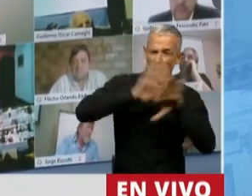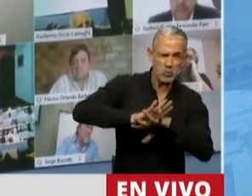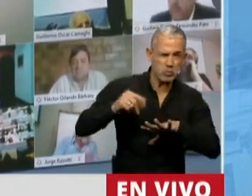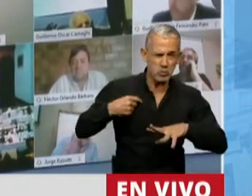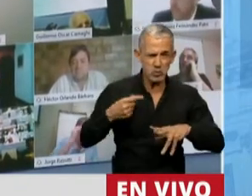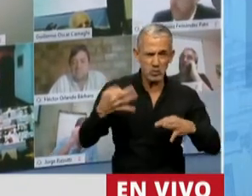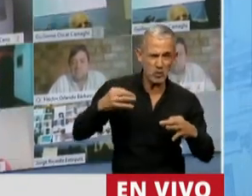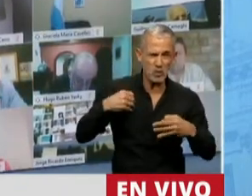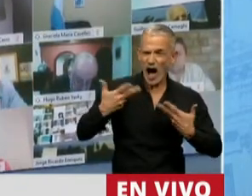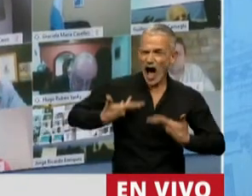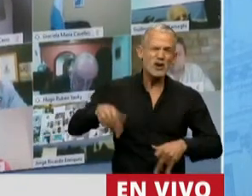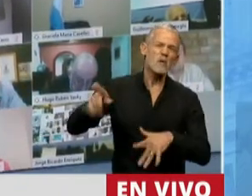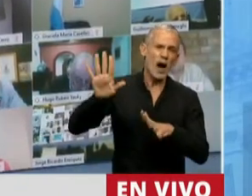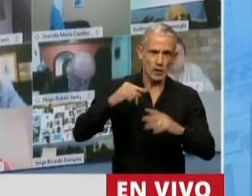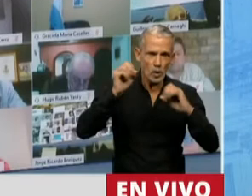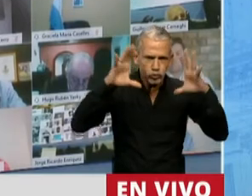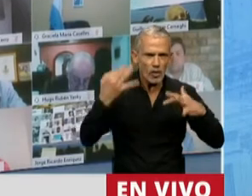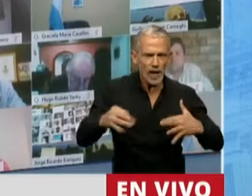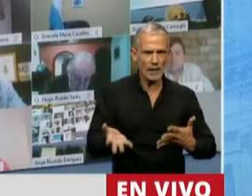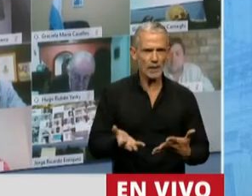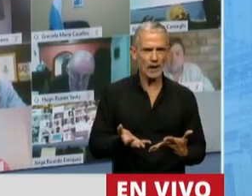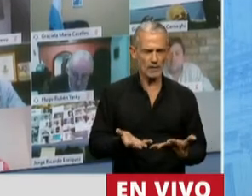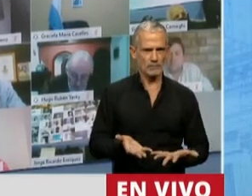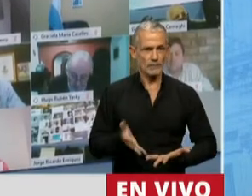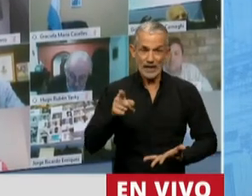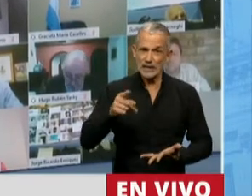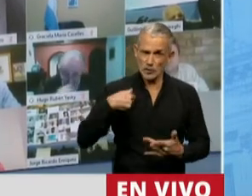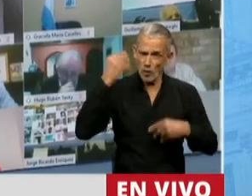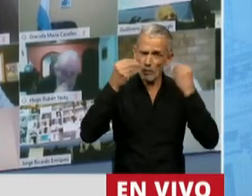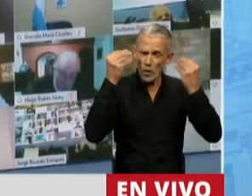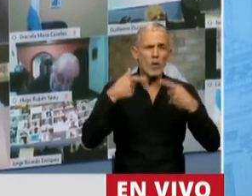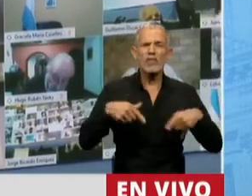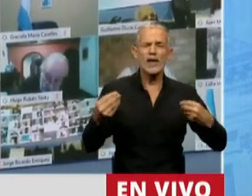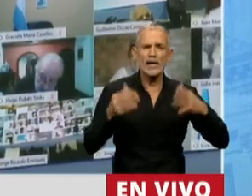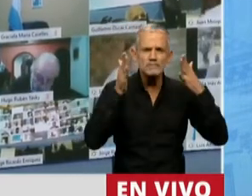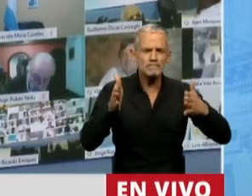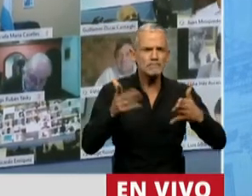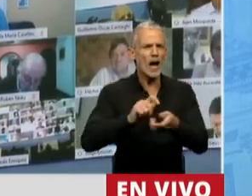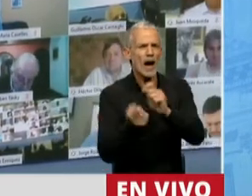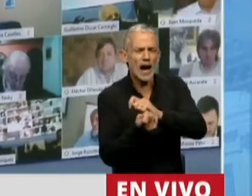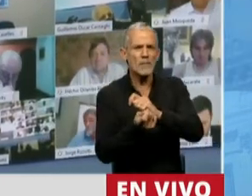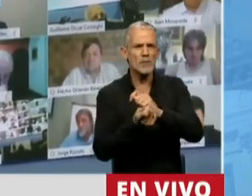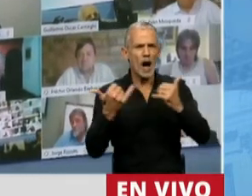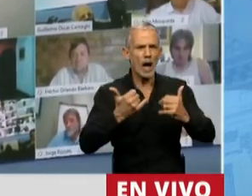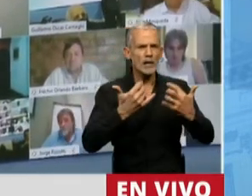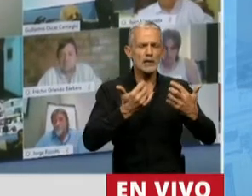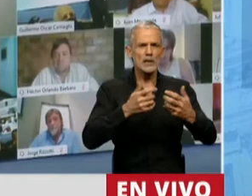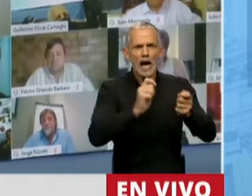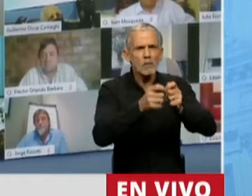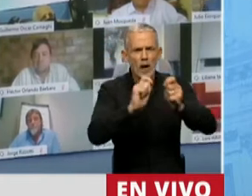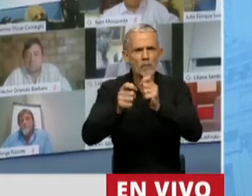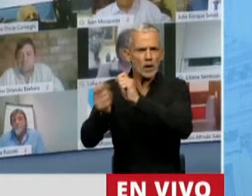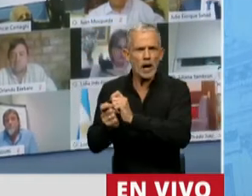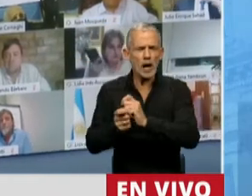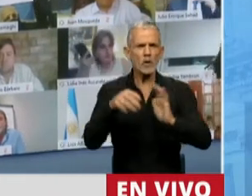Me preocupa sobre todo los cambios sistemáticos y constantes